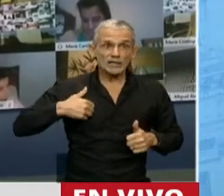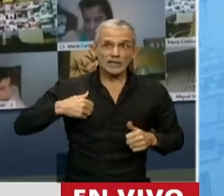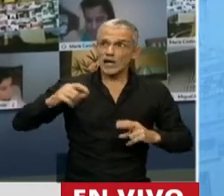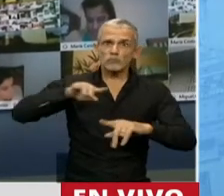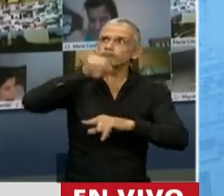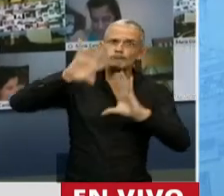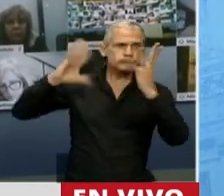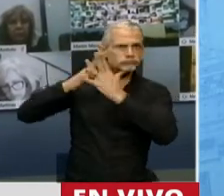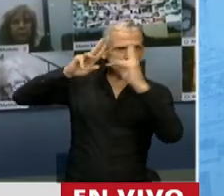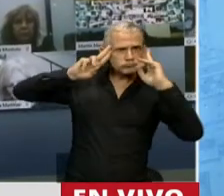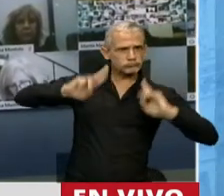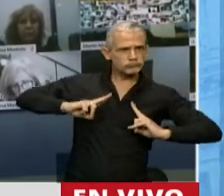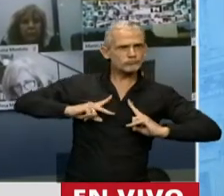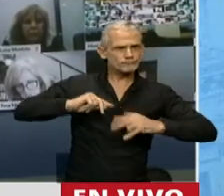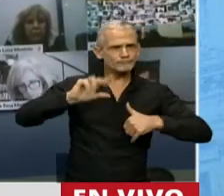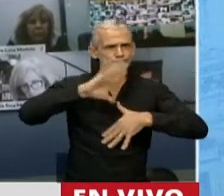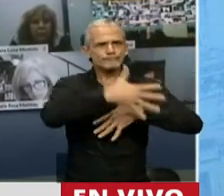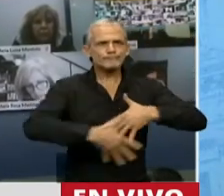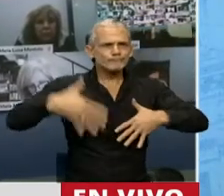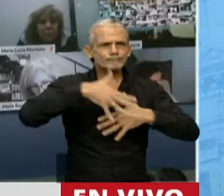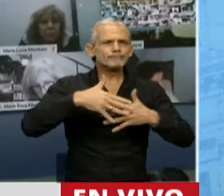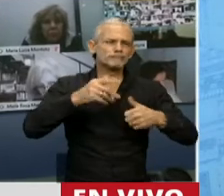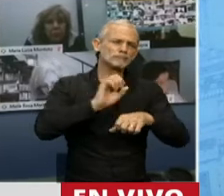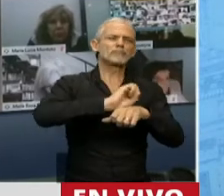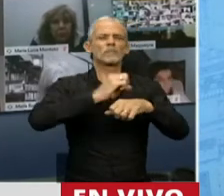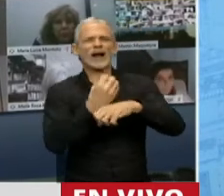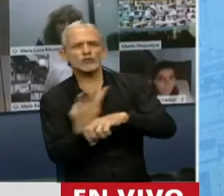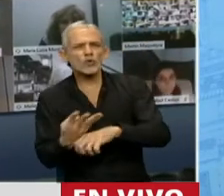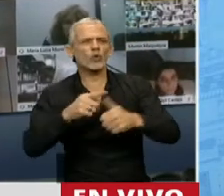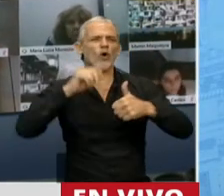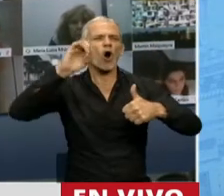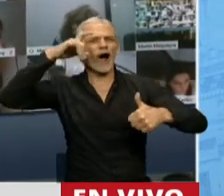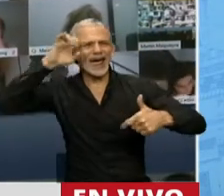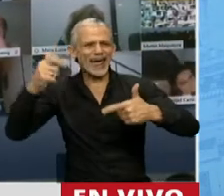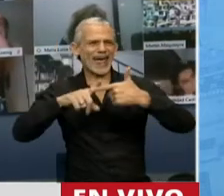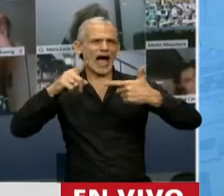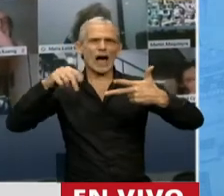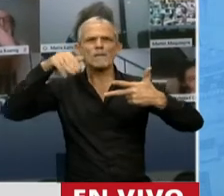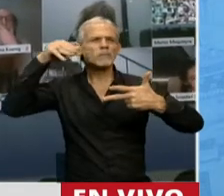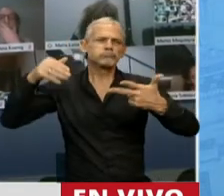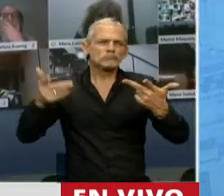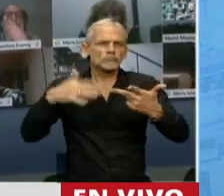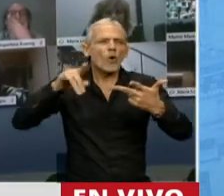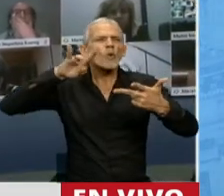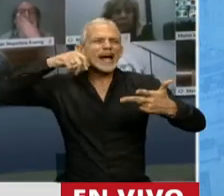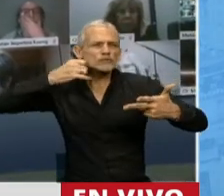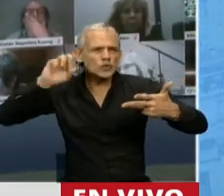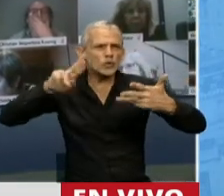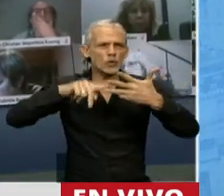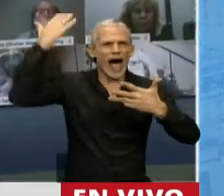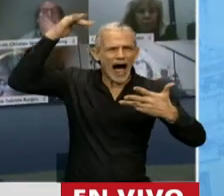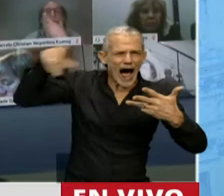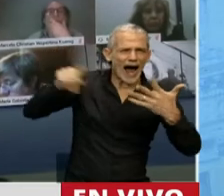respaldo en el plano regional. CELAC, MERCOSUR, UNASUR, OEA en la cumbre con los países africanos, con los países